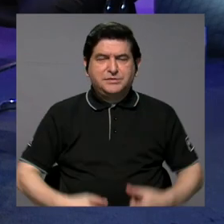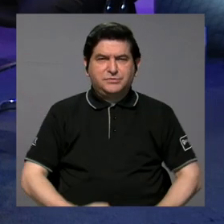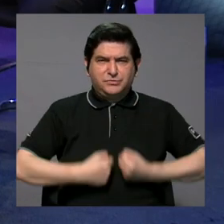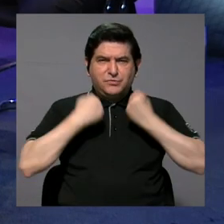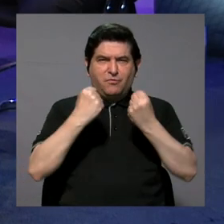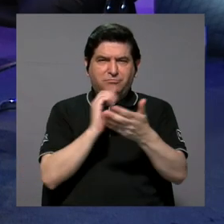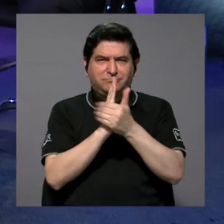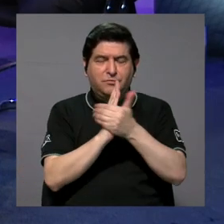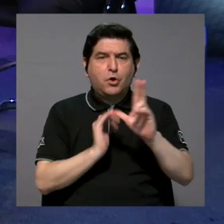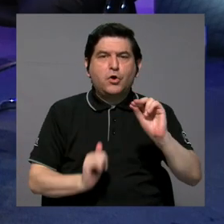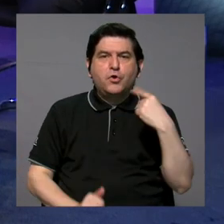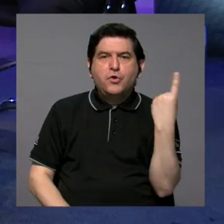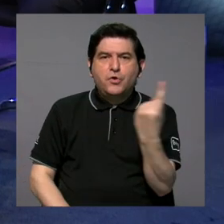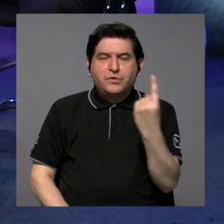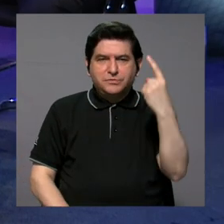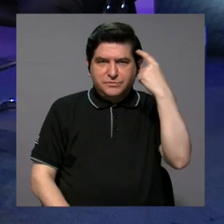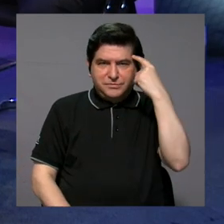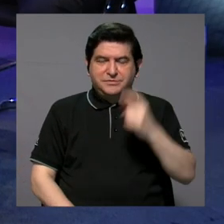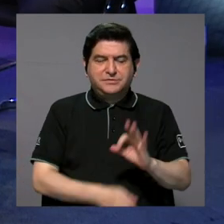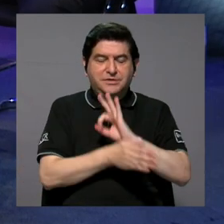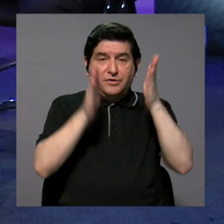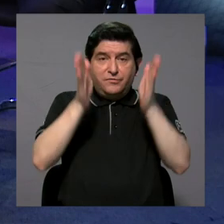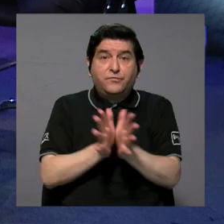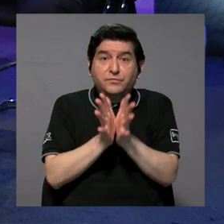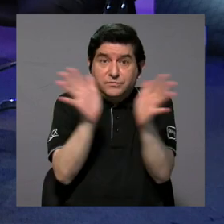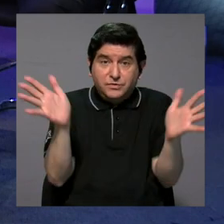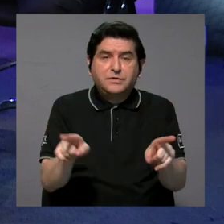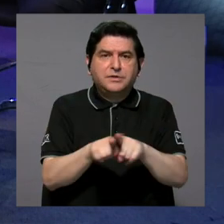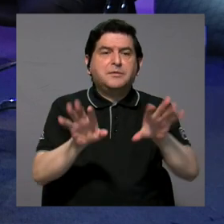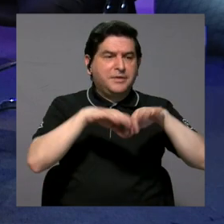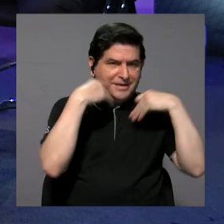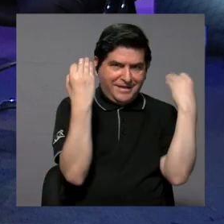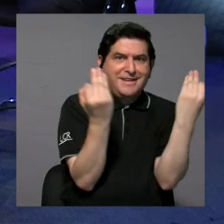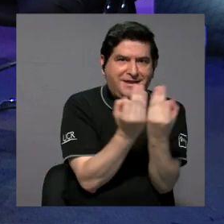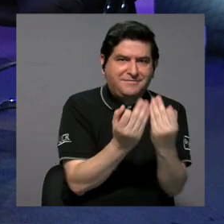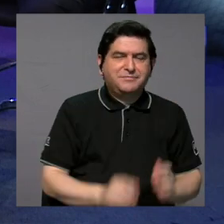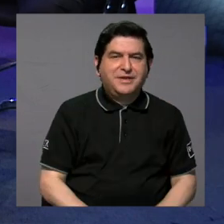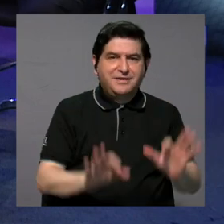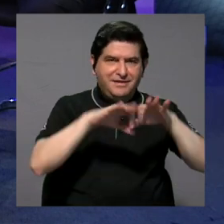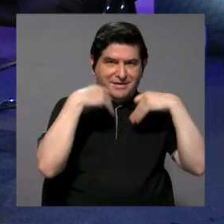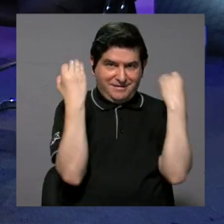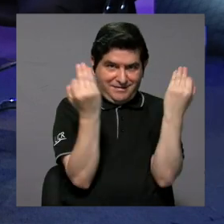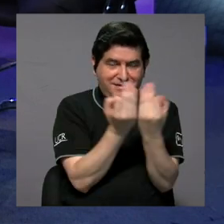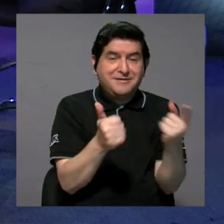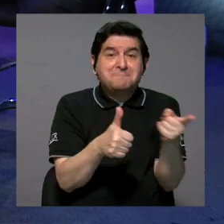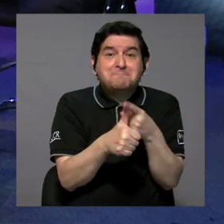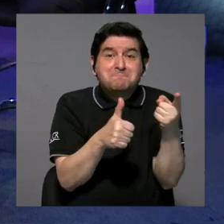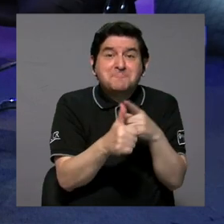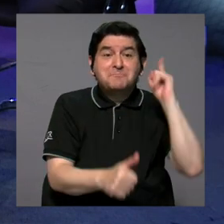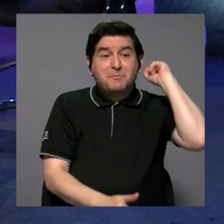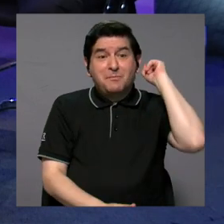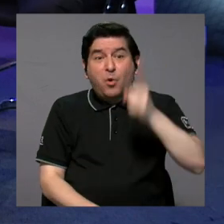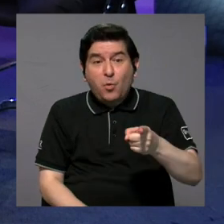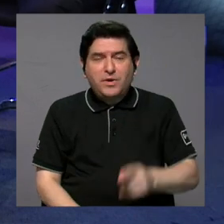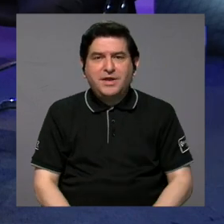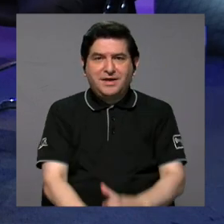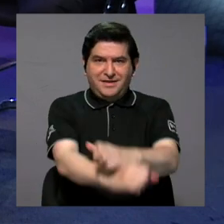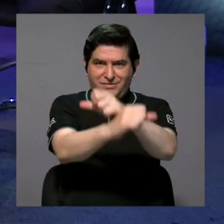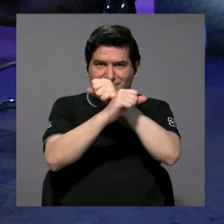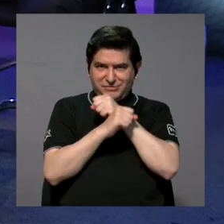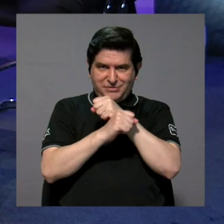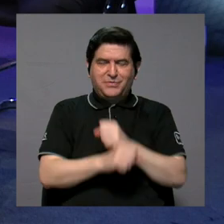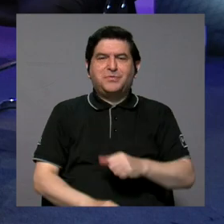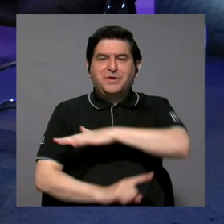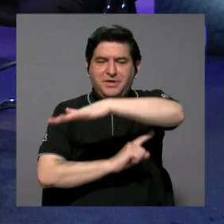capacidades también no solamente pensamos en funcionarios públicos, sino también en familias, porque las familias recordemos que es el primer obligado, digamos, de asegurar